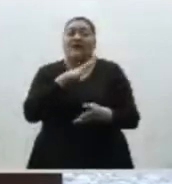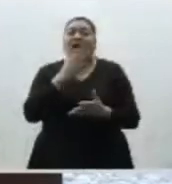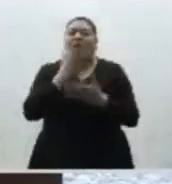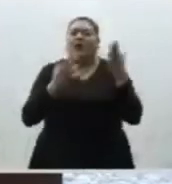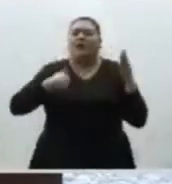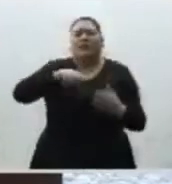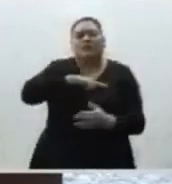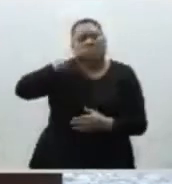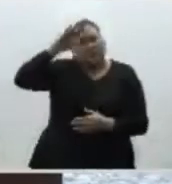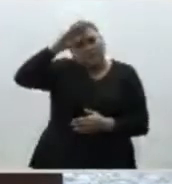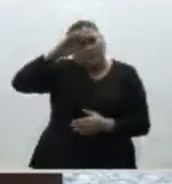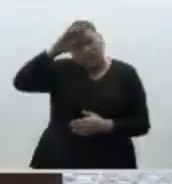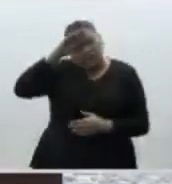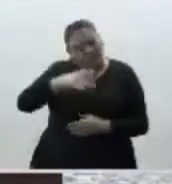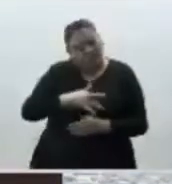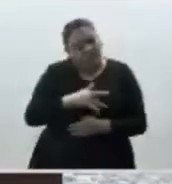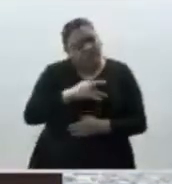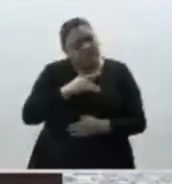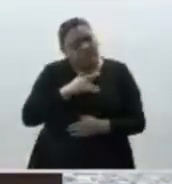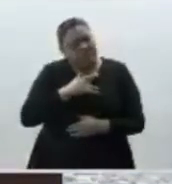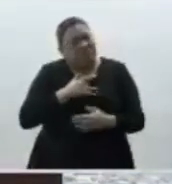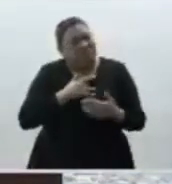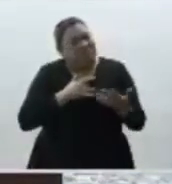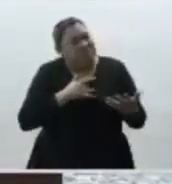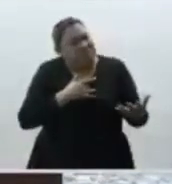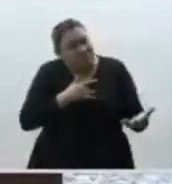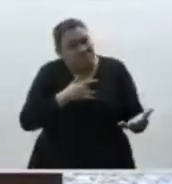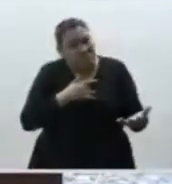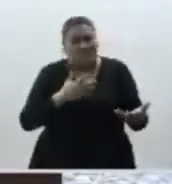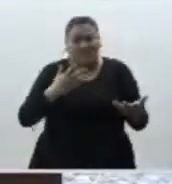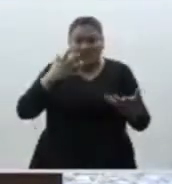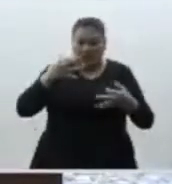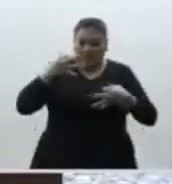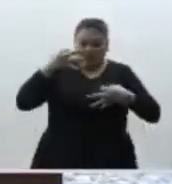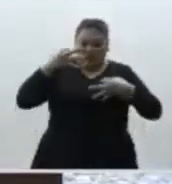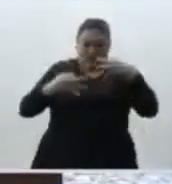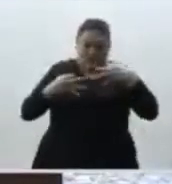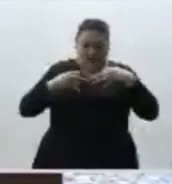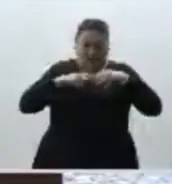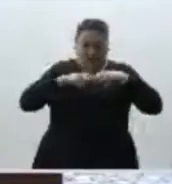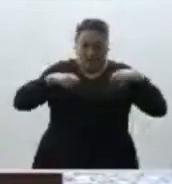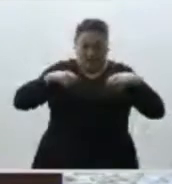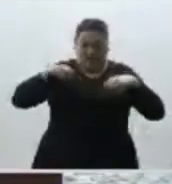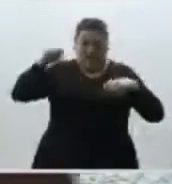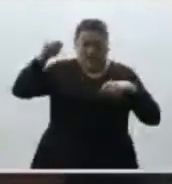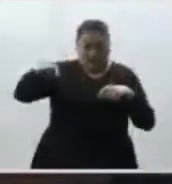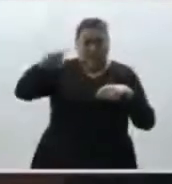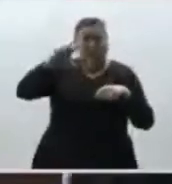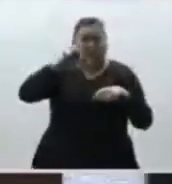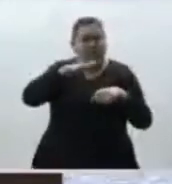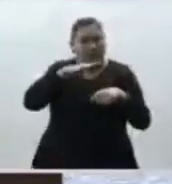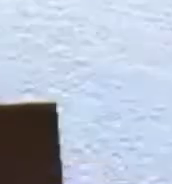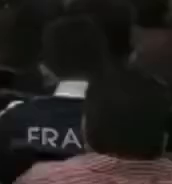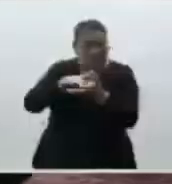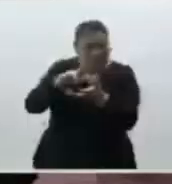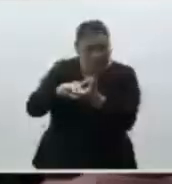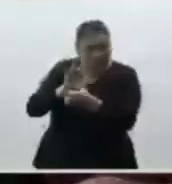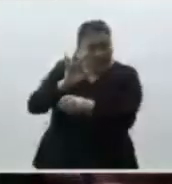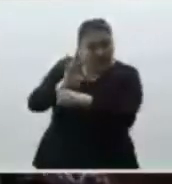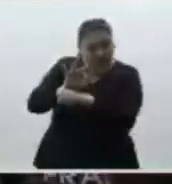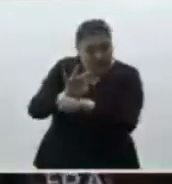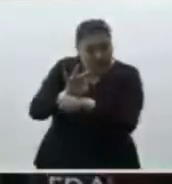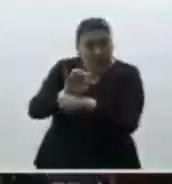siguientes preguntas. ¿En qué medida la actividad jurisdiccional del tribunal ha impactado en la